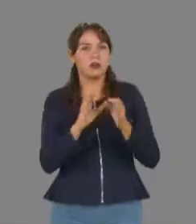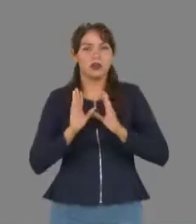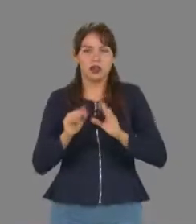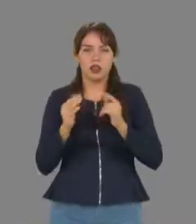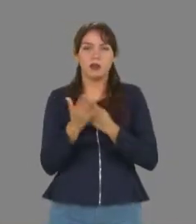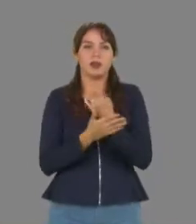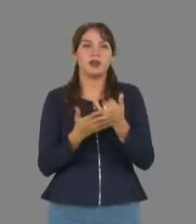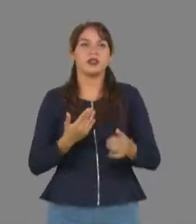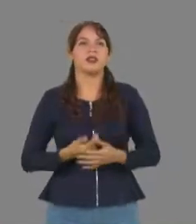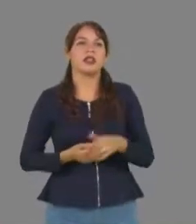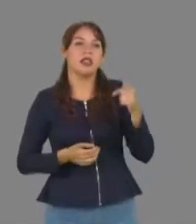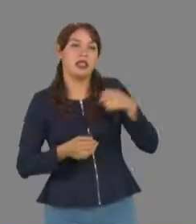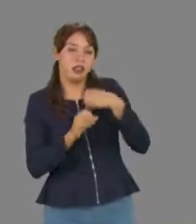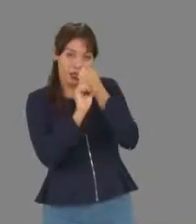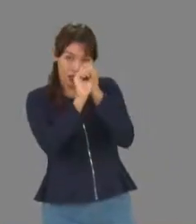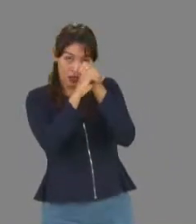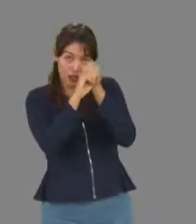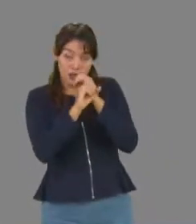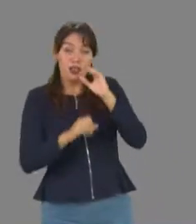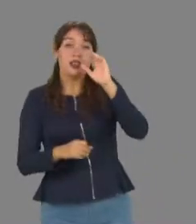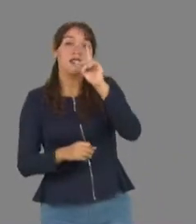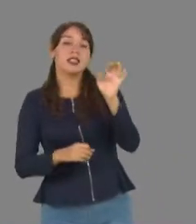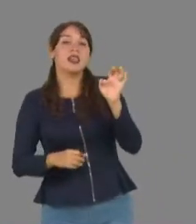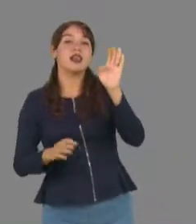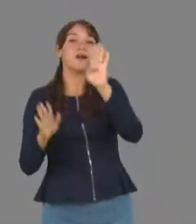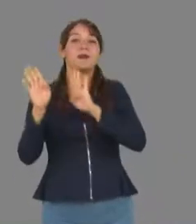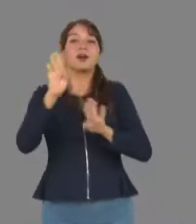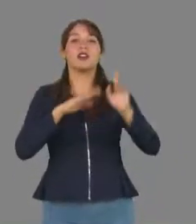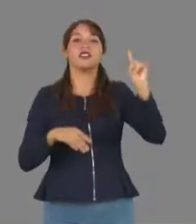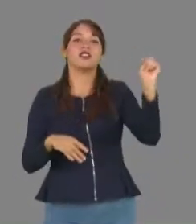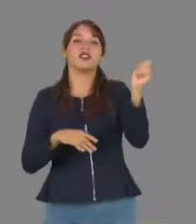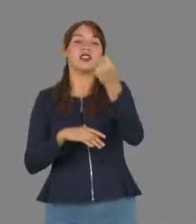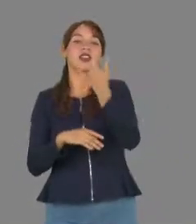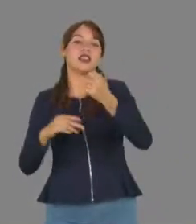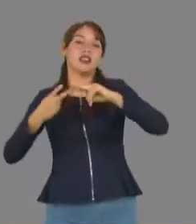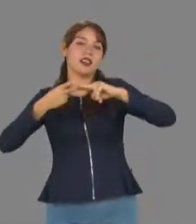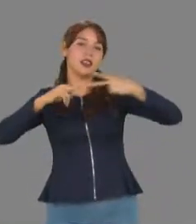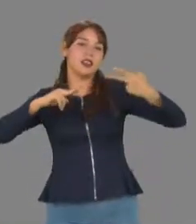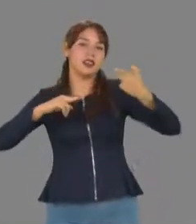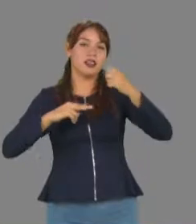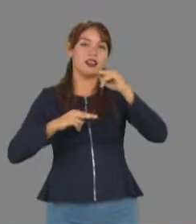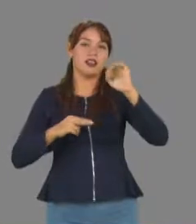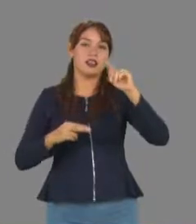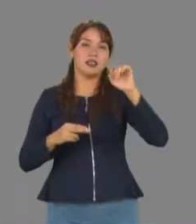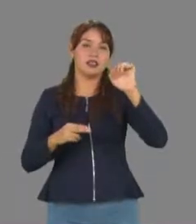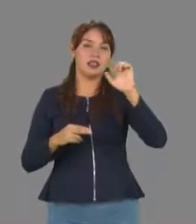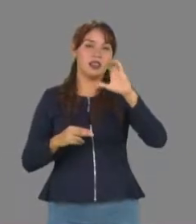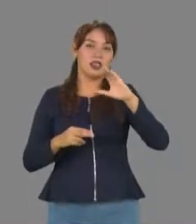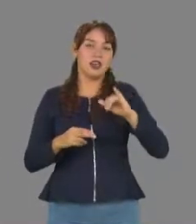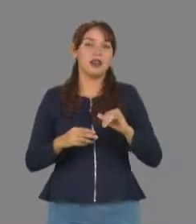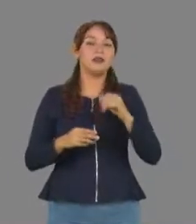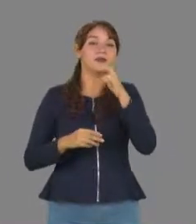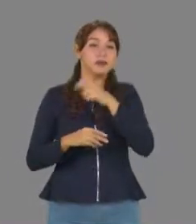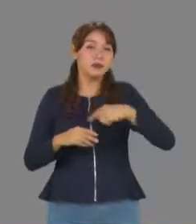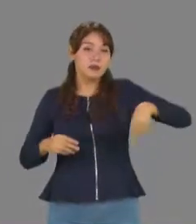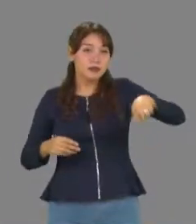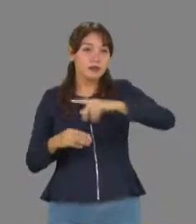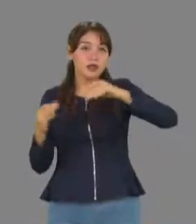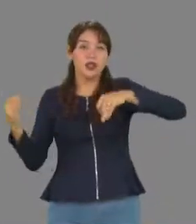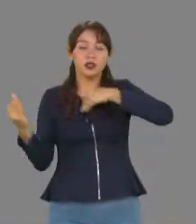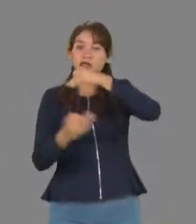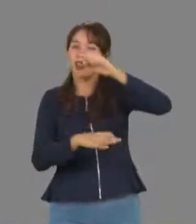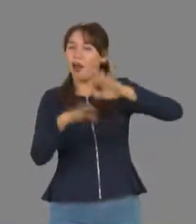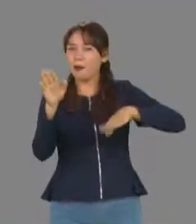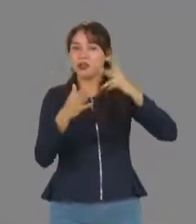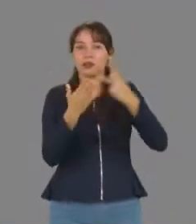Este es el Laboratorio de Biotecnología y de Genética, parte del Instituto de Ecología Aplicada. Muchos de los proyectos de